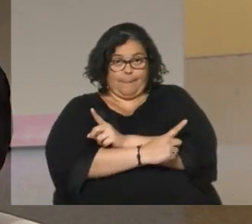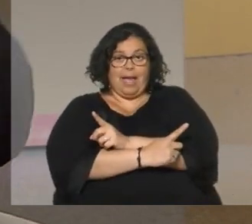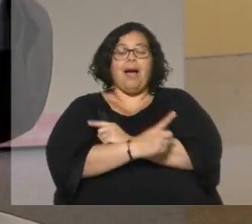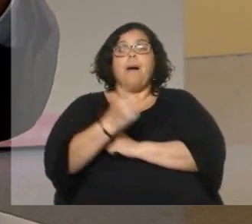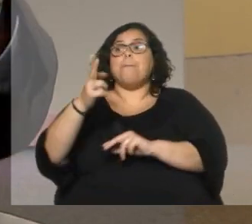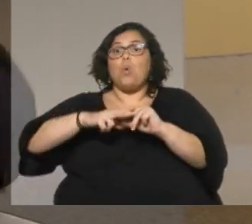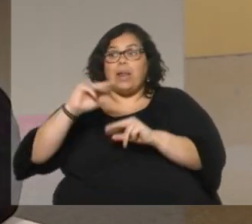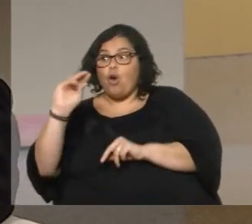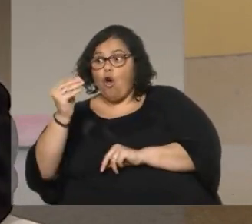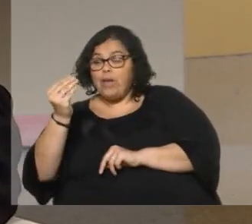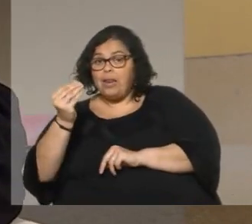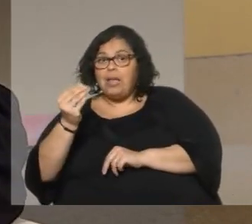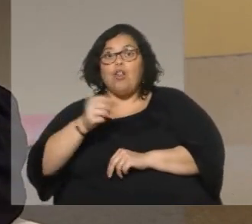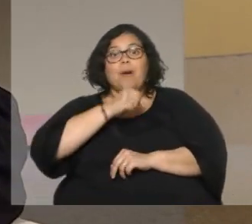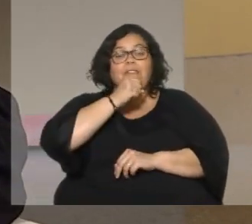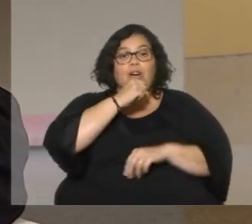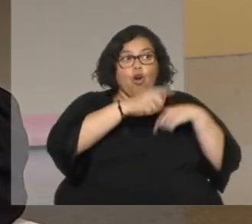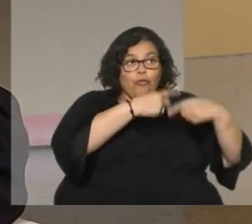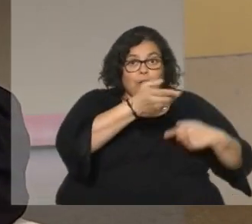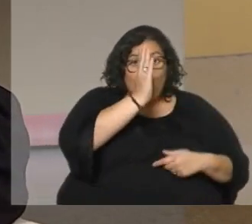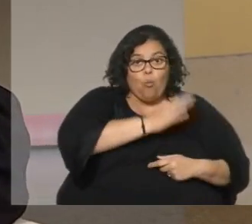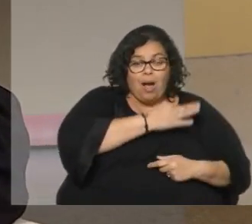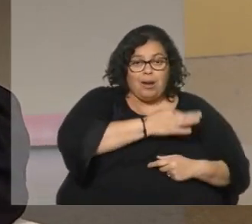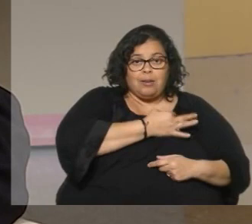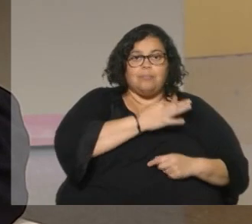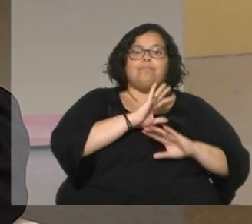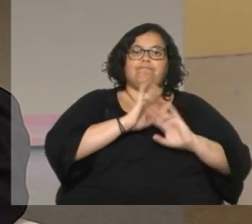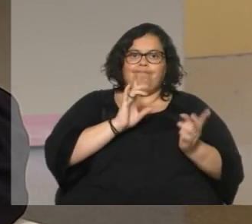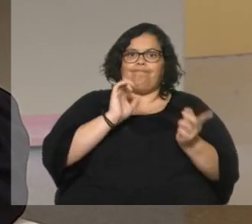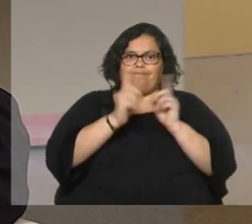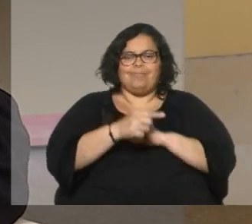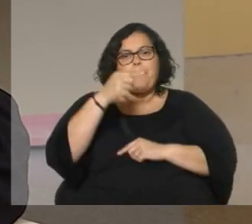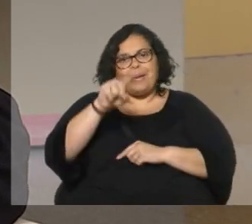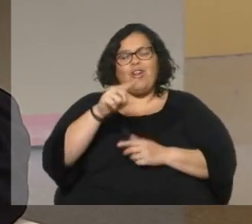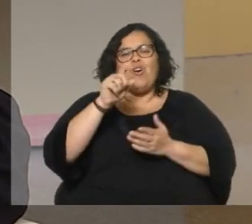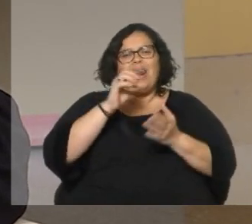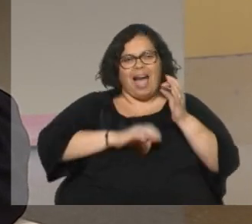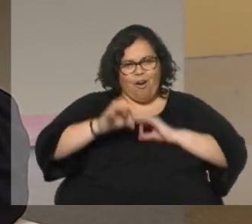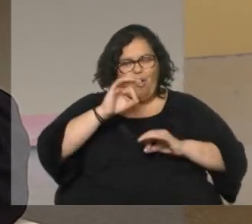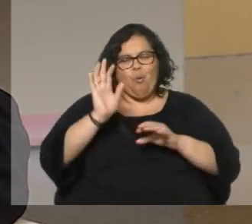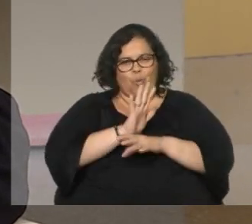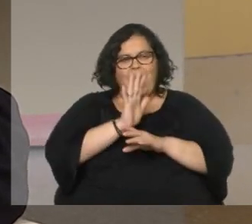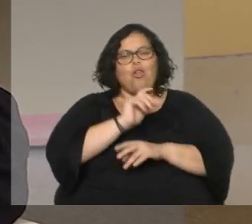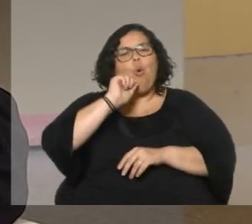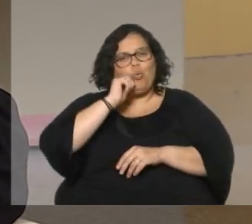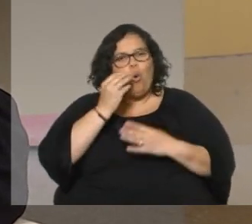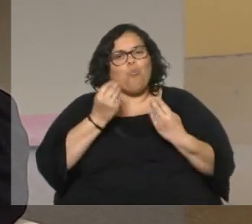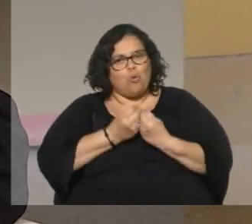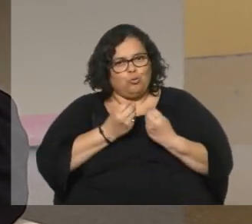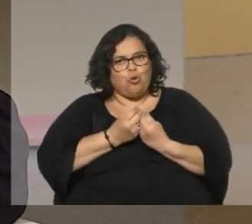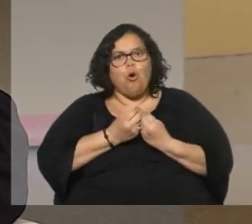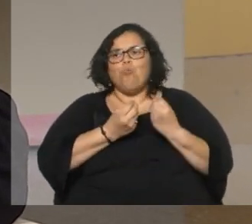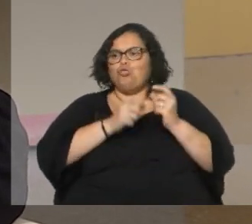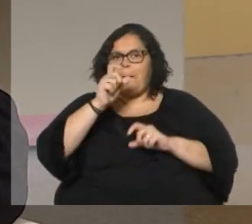alguien más joven y quedan los más viejos arriba pero la obra nos gustó mucho estamos teniendo mucho éxito de